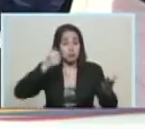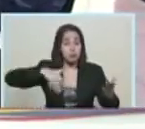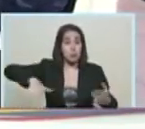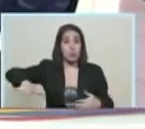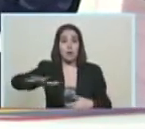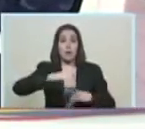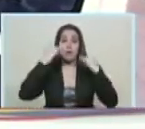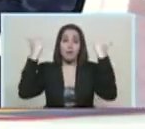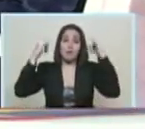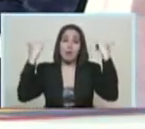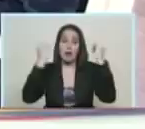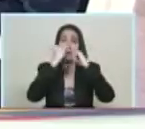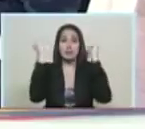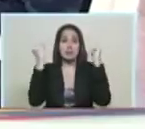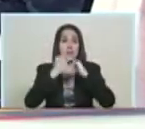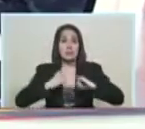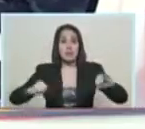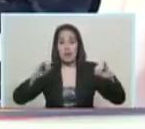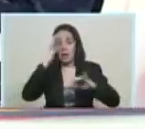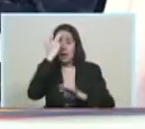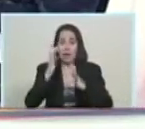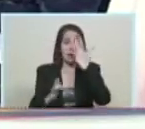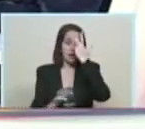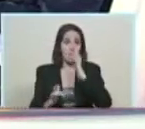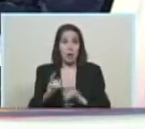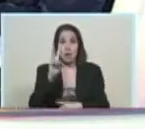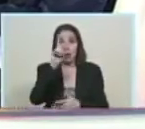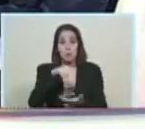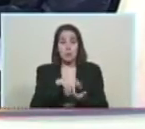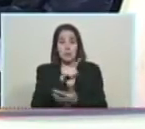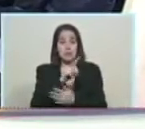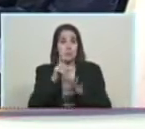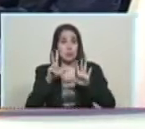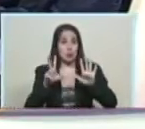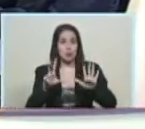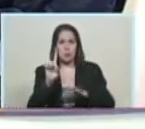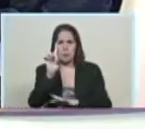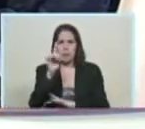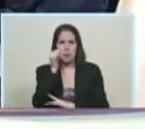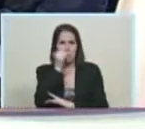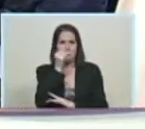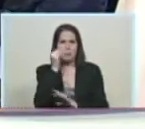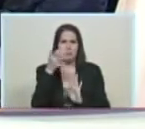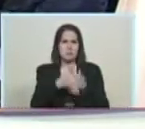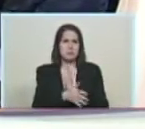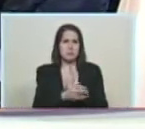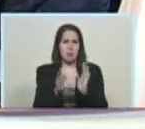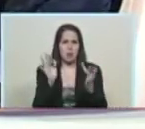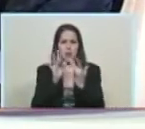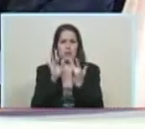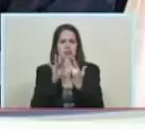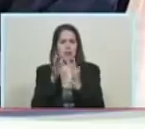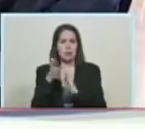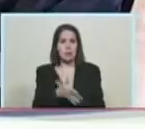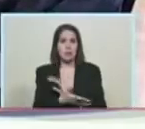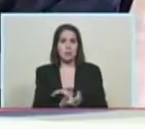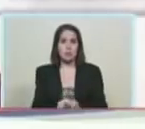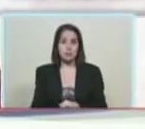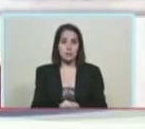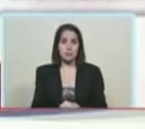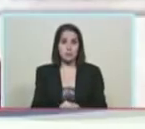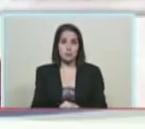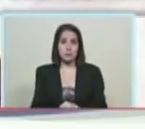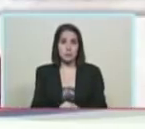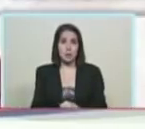en Carnavales 2018. Vamos entonces a hacer el primer pase que tenemos